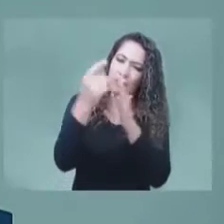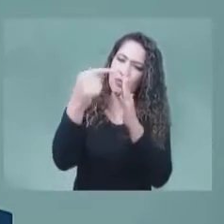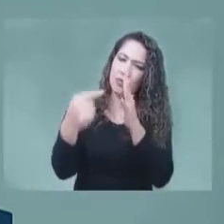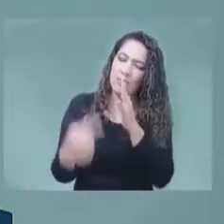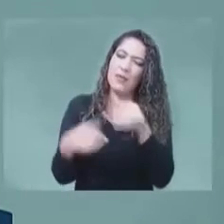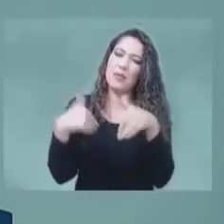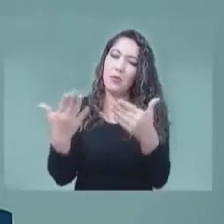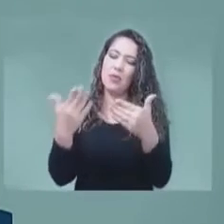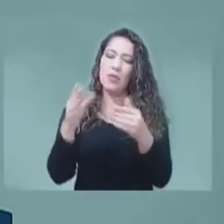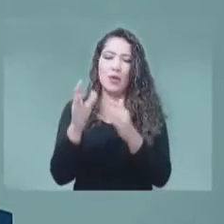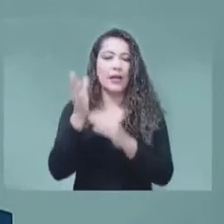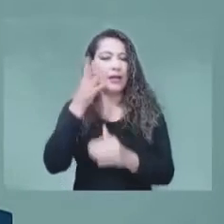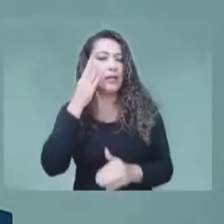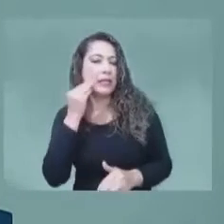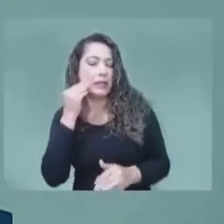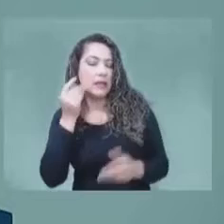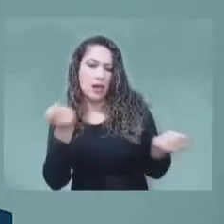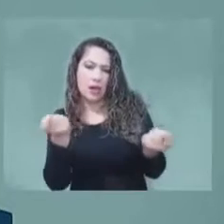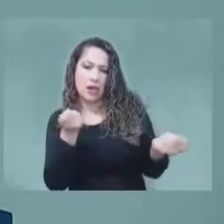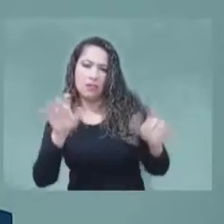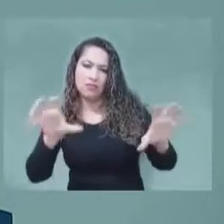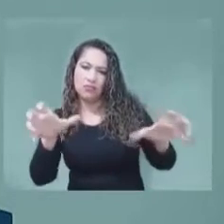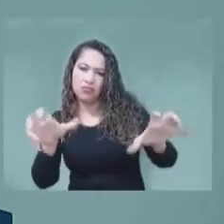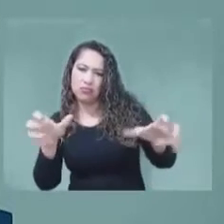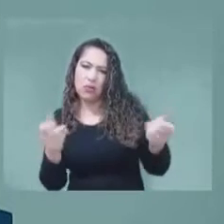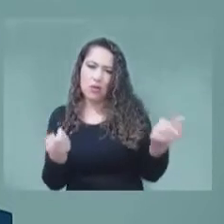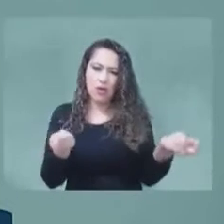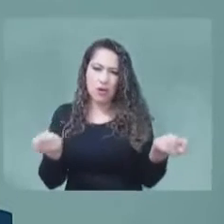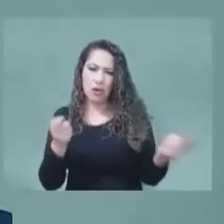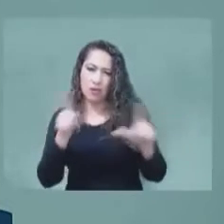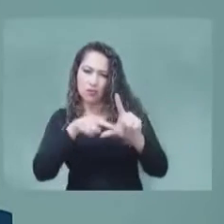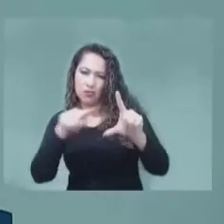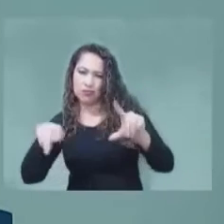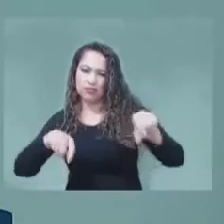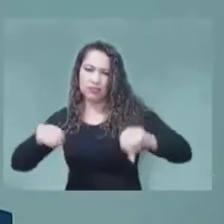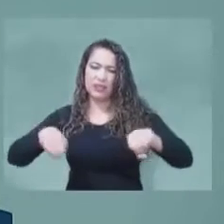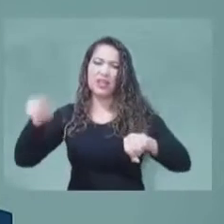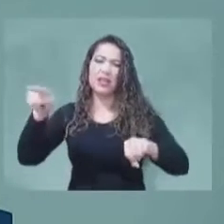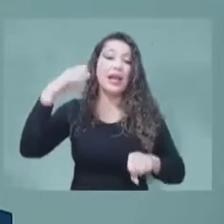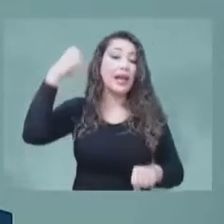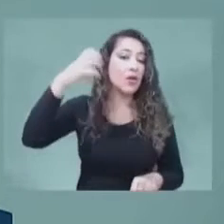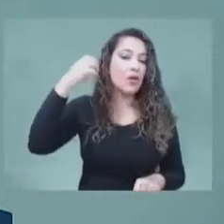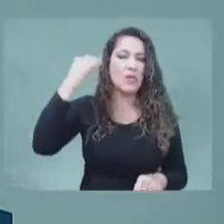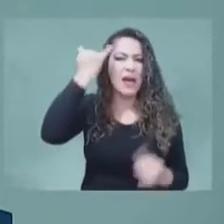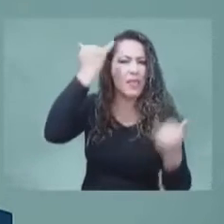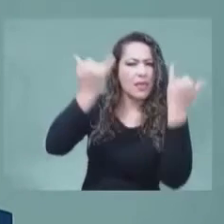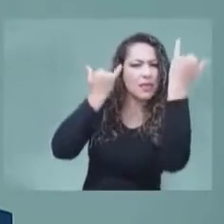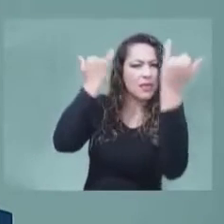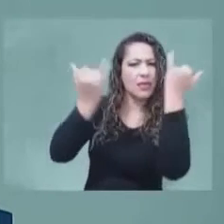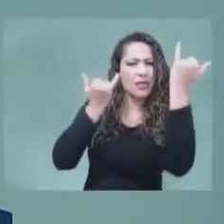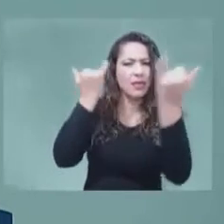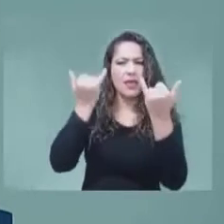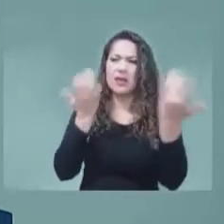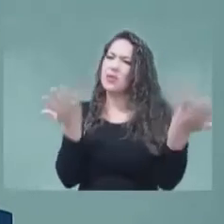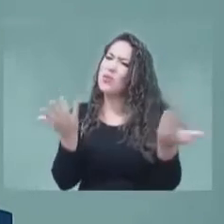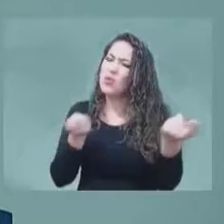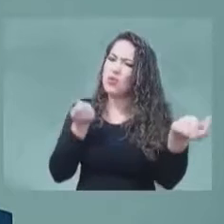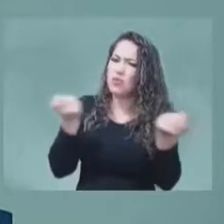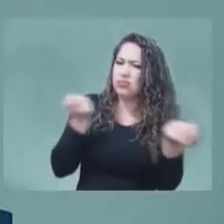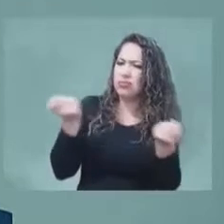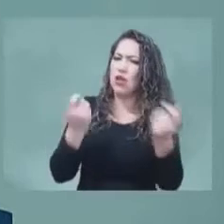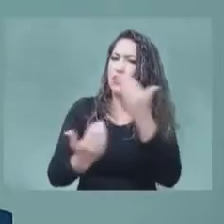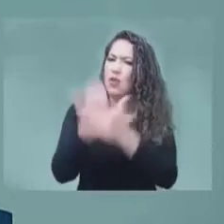regulador europeo y veremos cuáles han sido sus estrategias implementadas ante el despliegue de nuevas tecnologías inalámbricas.